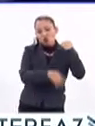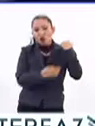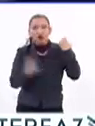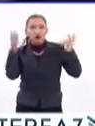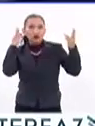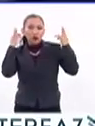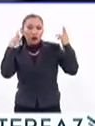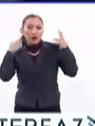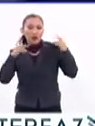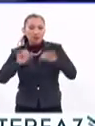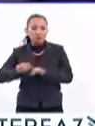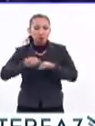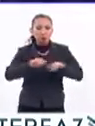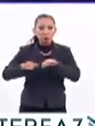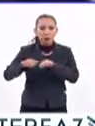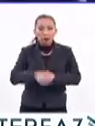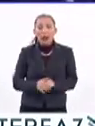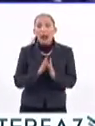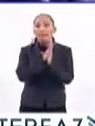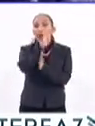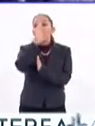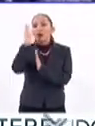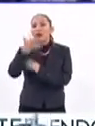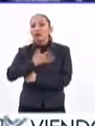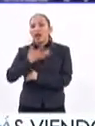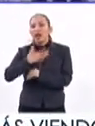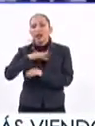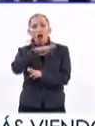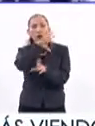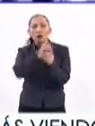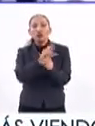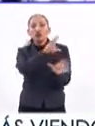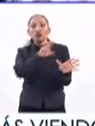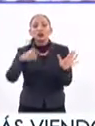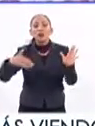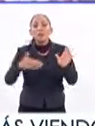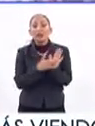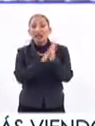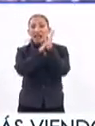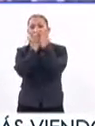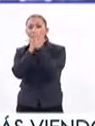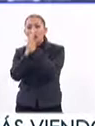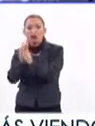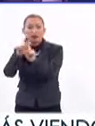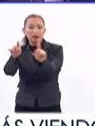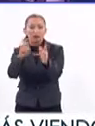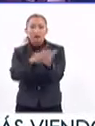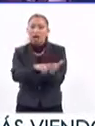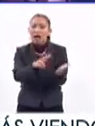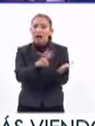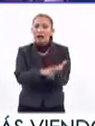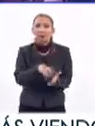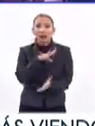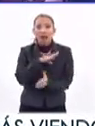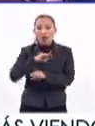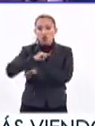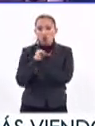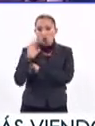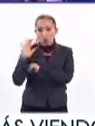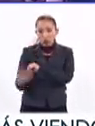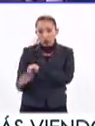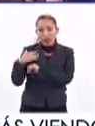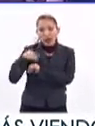sonidos de sintetizadores. La biblioteca cuenta con un acervo de 800 mil volúmenes de gran valor. Tenemos en resguardo